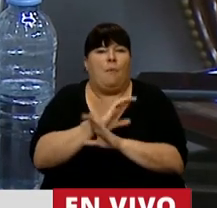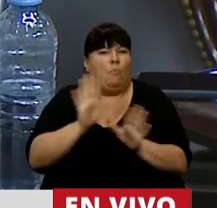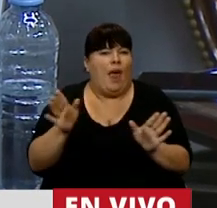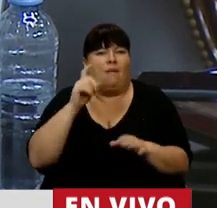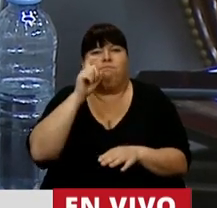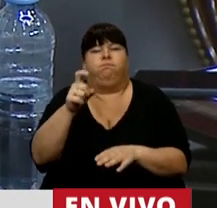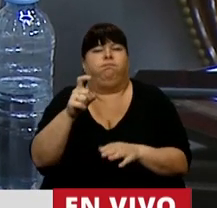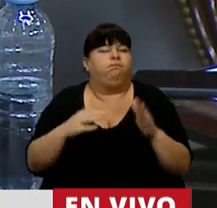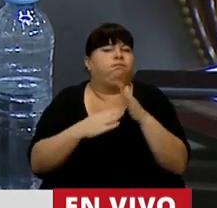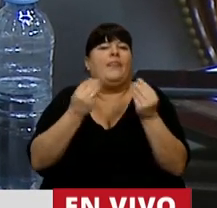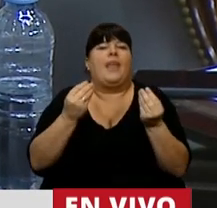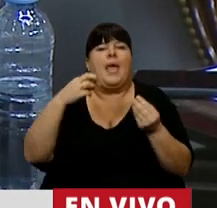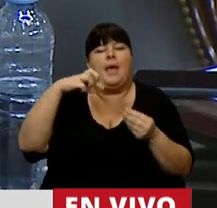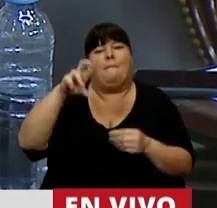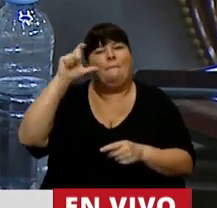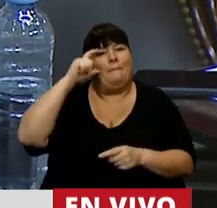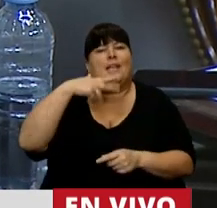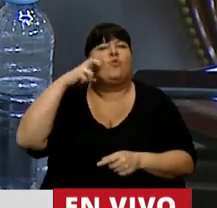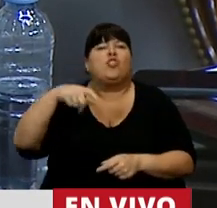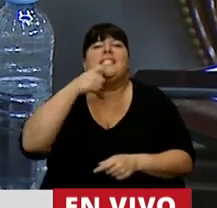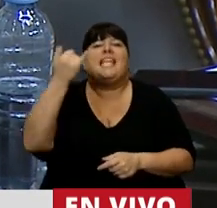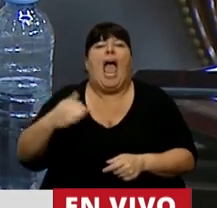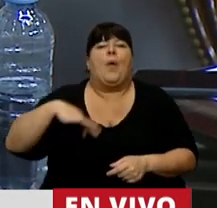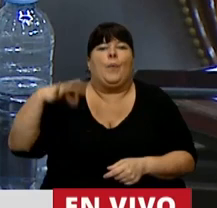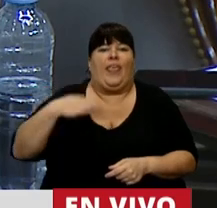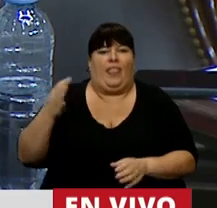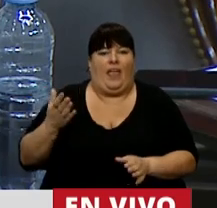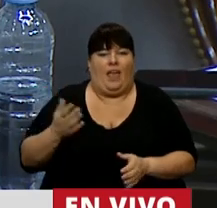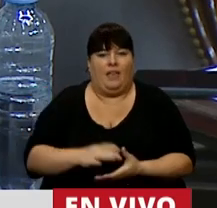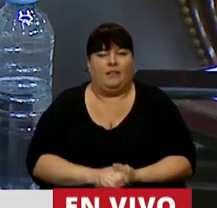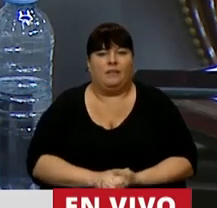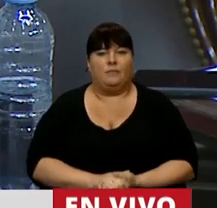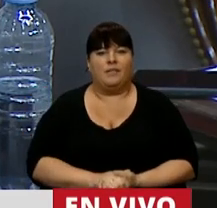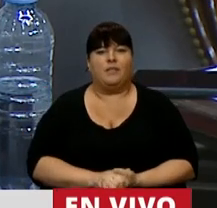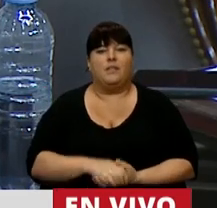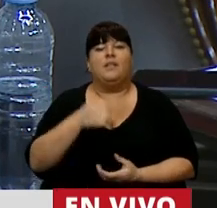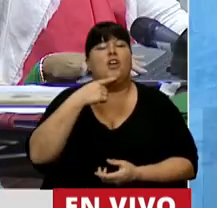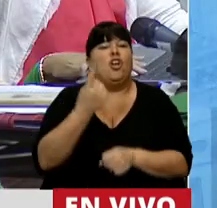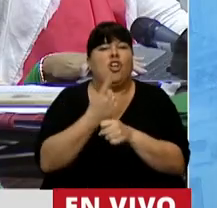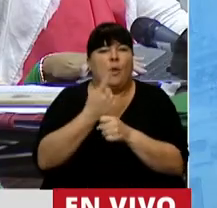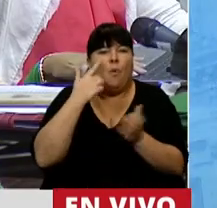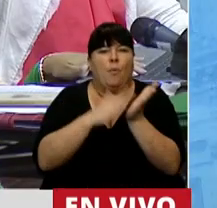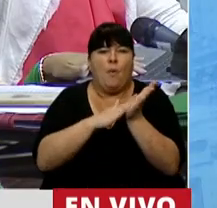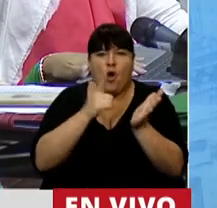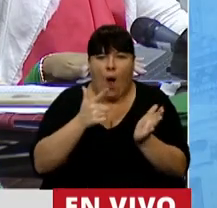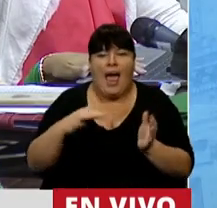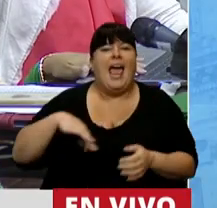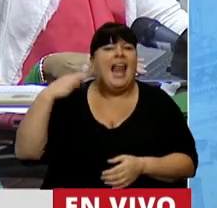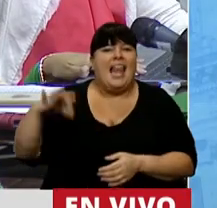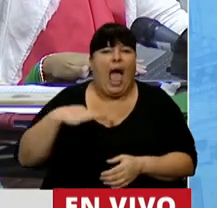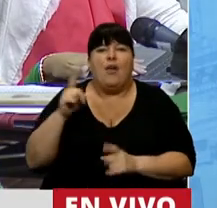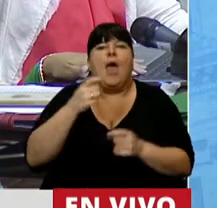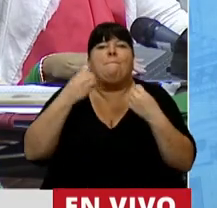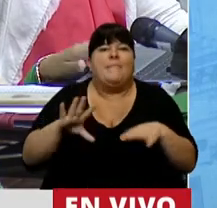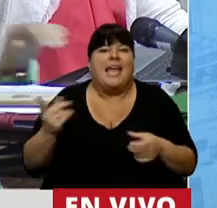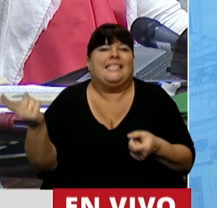quebrar el principio de presunción de la existencia de la vida humana. No se ha podido demostrar que la vida no